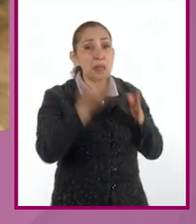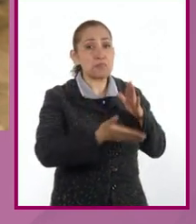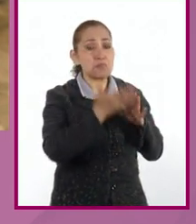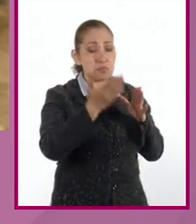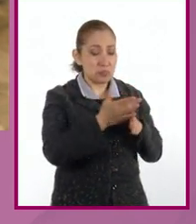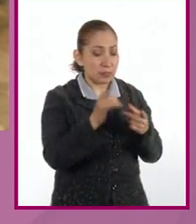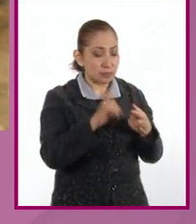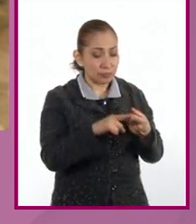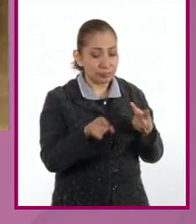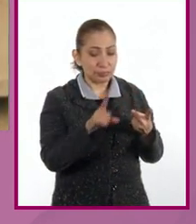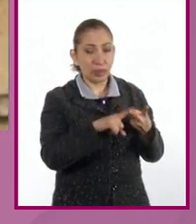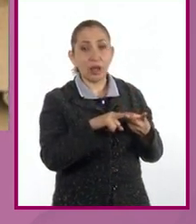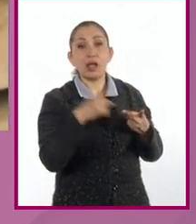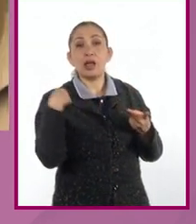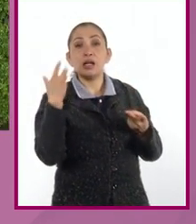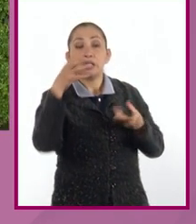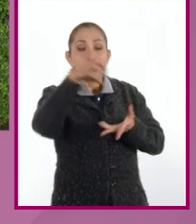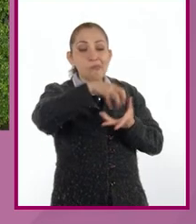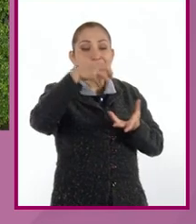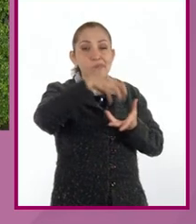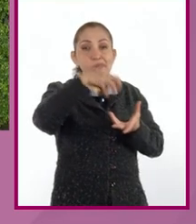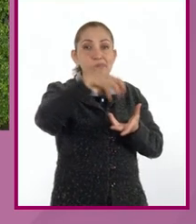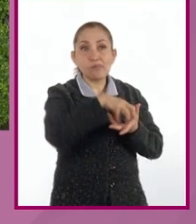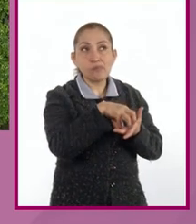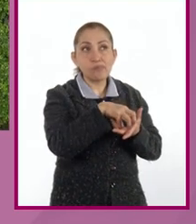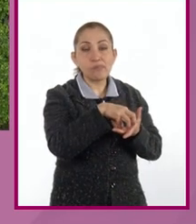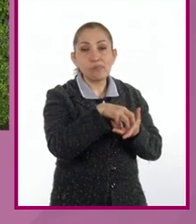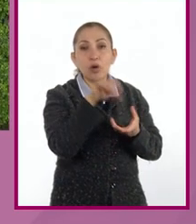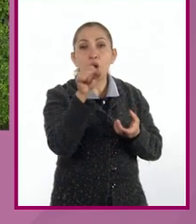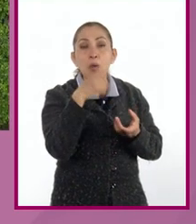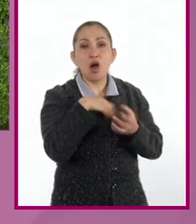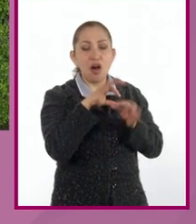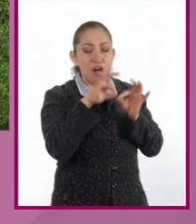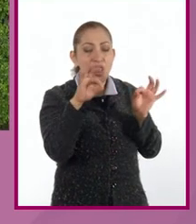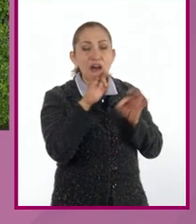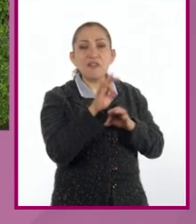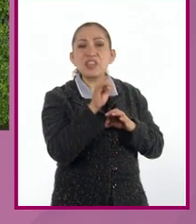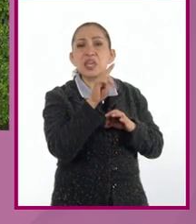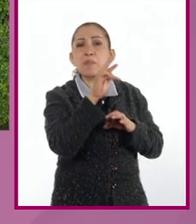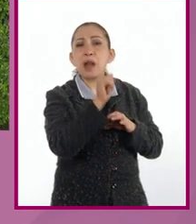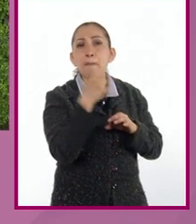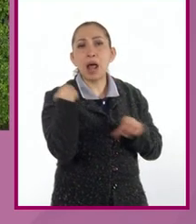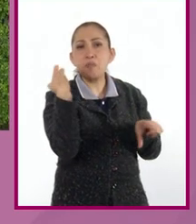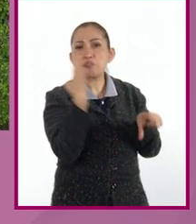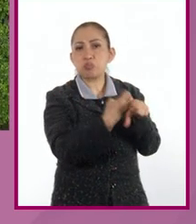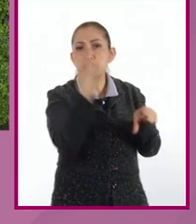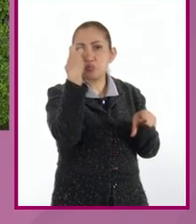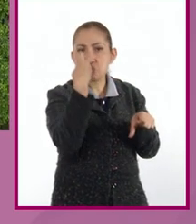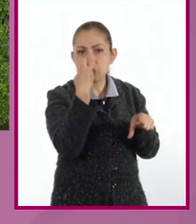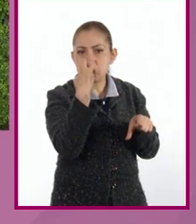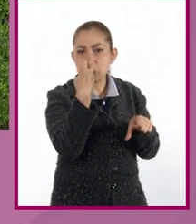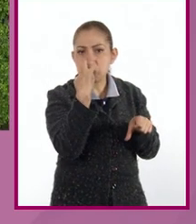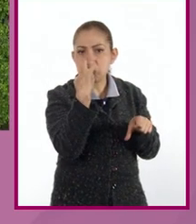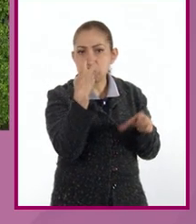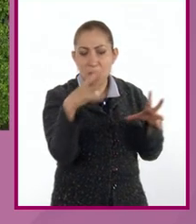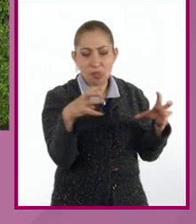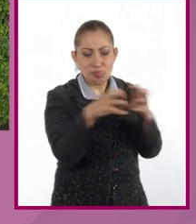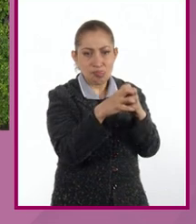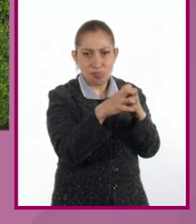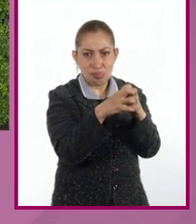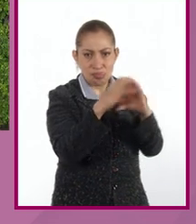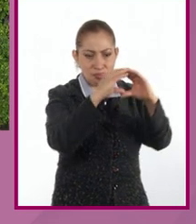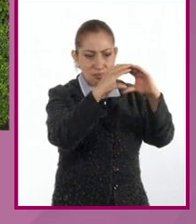construir, y se le tiene que adicionar algún tipo de fibra que permita solidificar en bloque